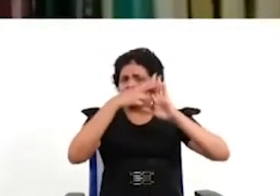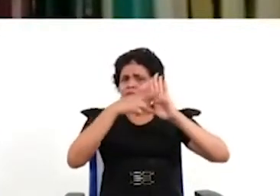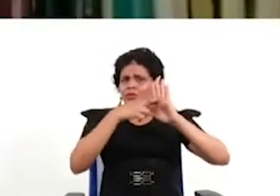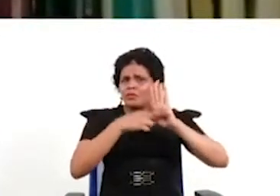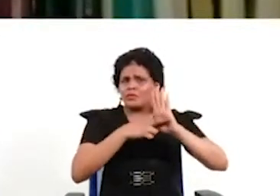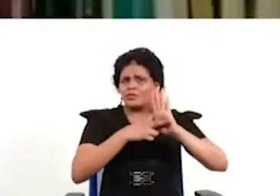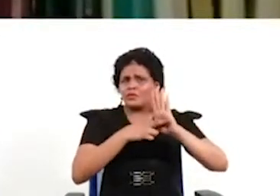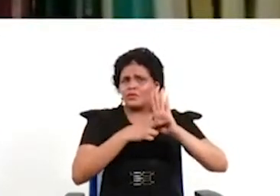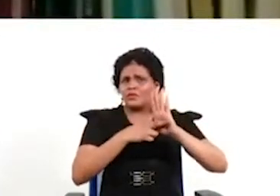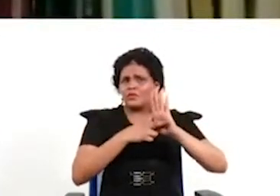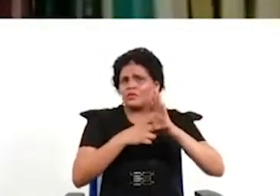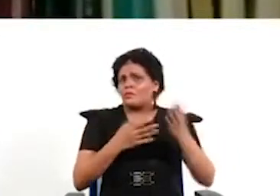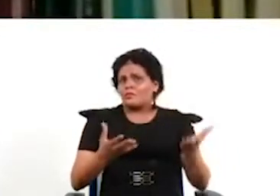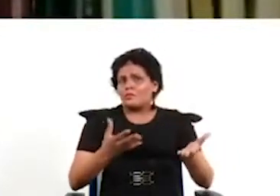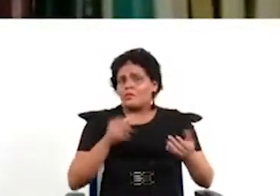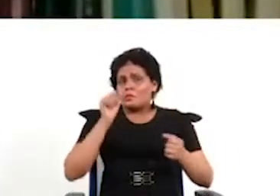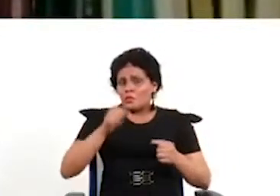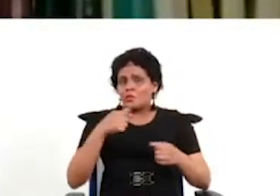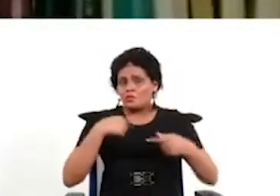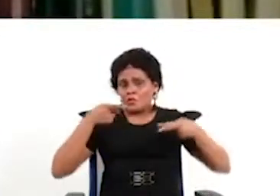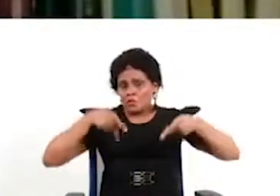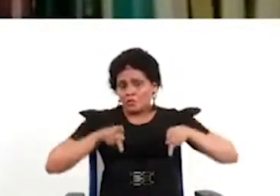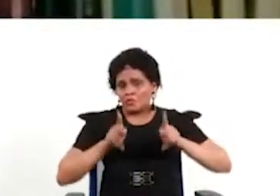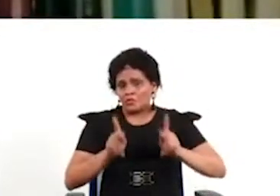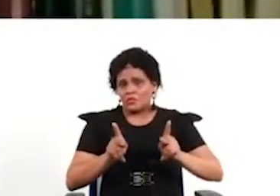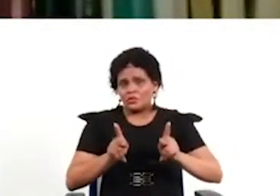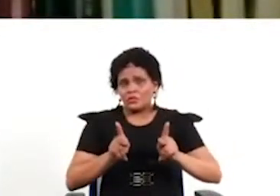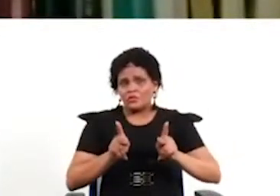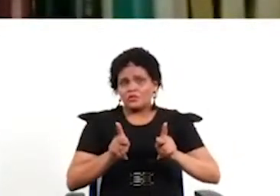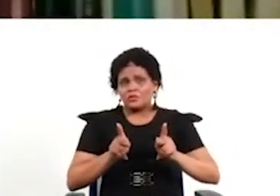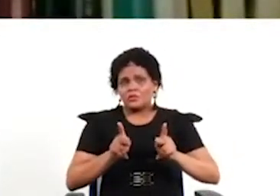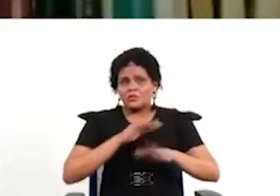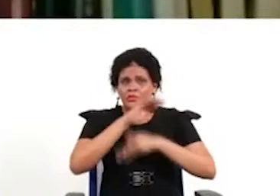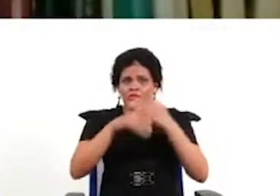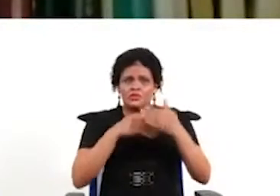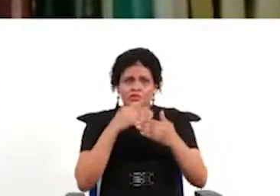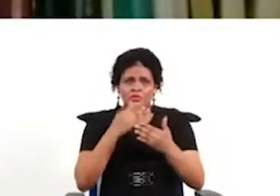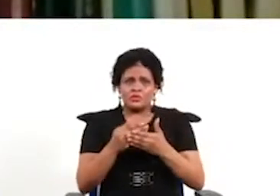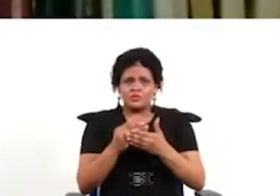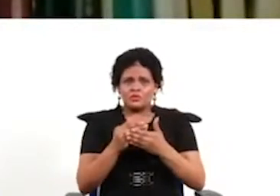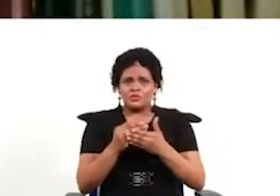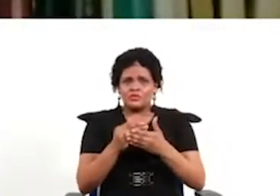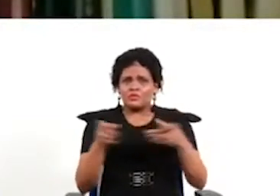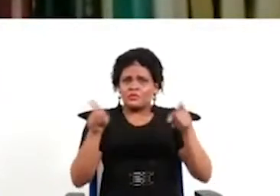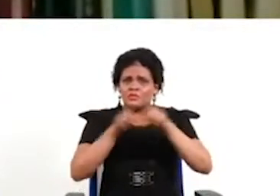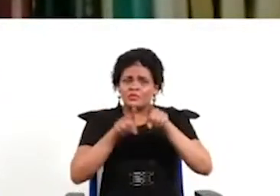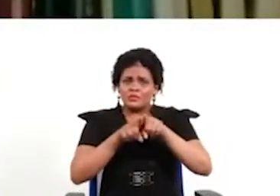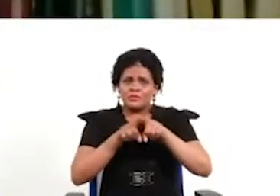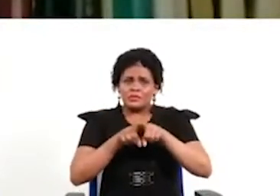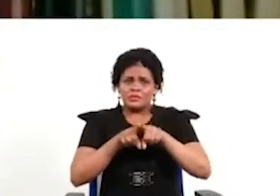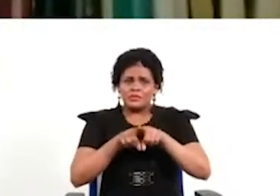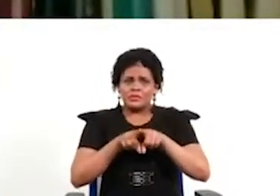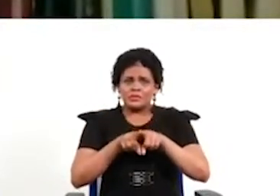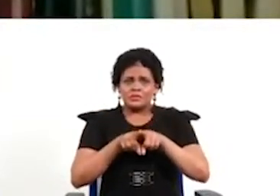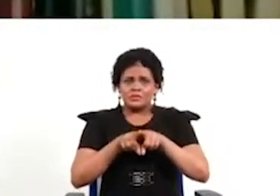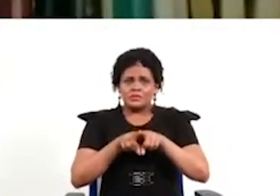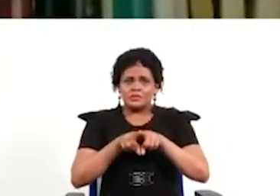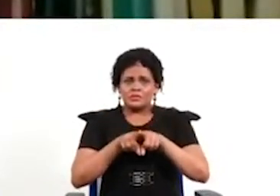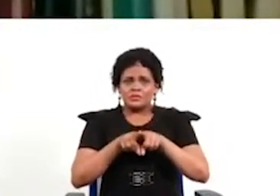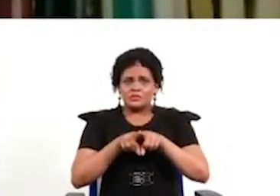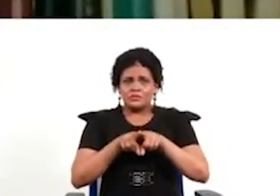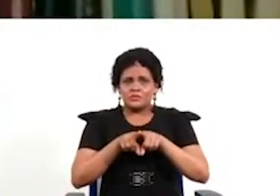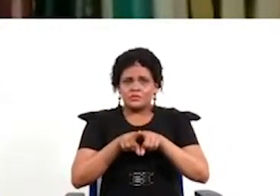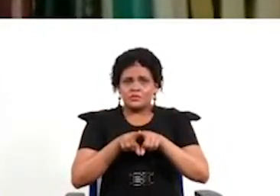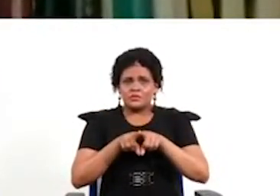podría explicar explorarse también la posibilidad de que haya un referente sobre todo honestidad y sí un planteo inicial de